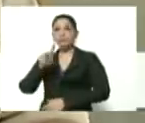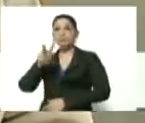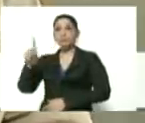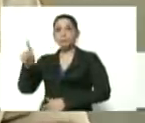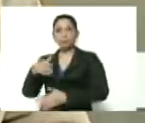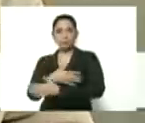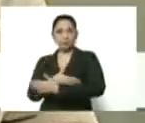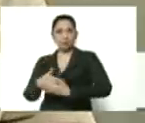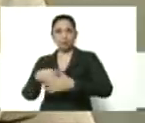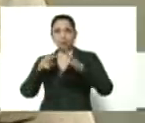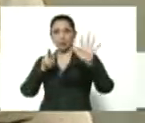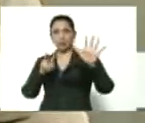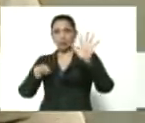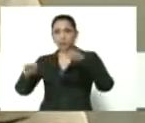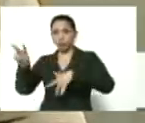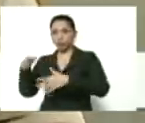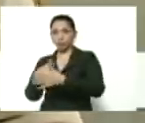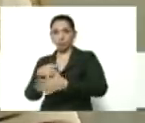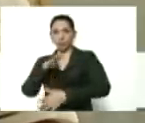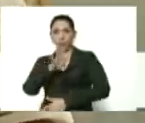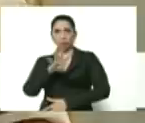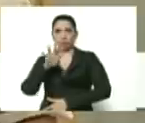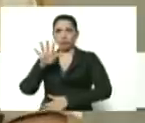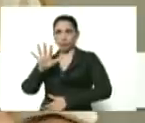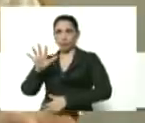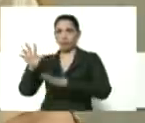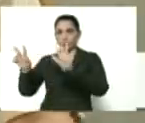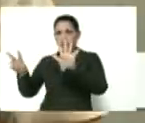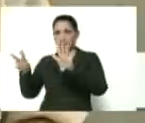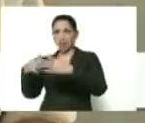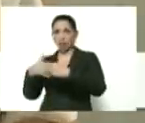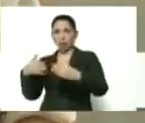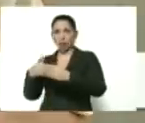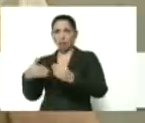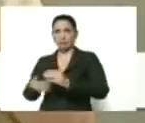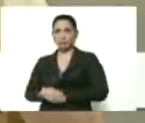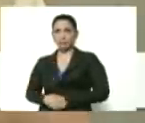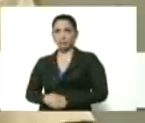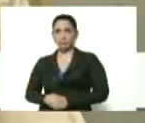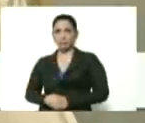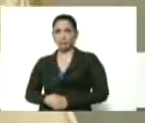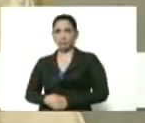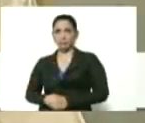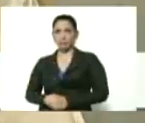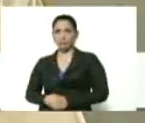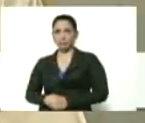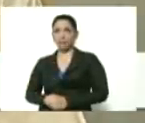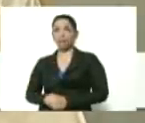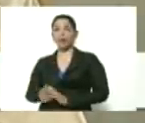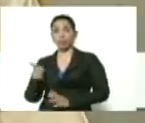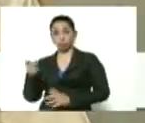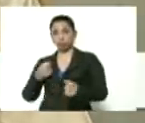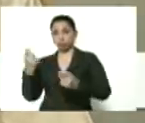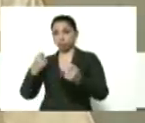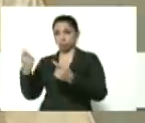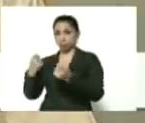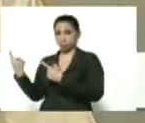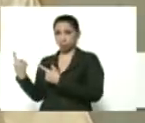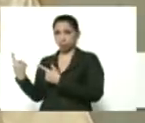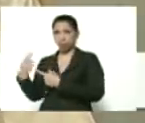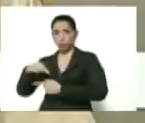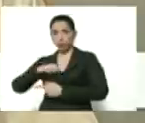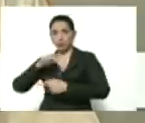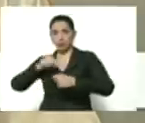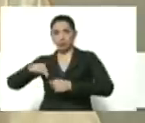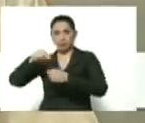712 mil 457 dólares. En la parte, en la distribución de la siembra